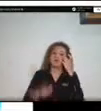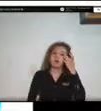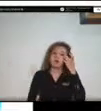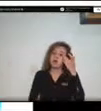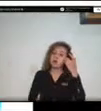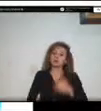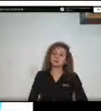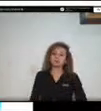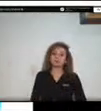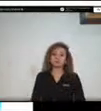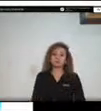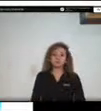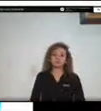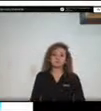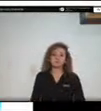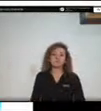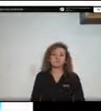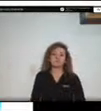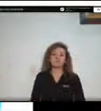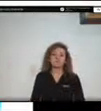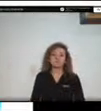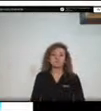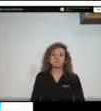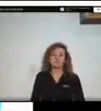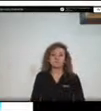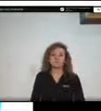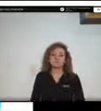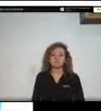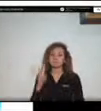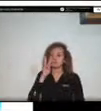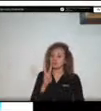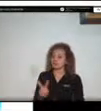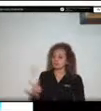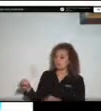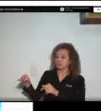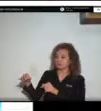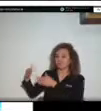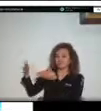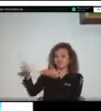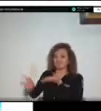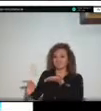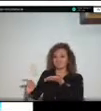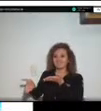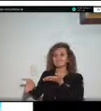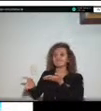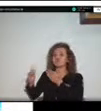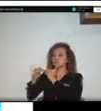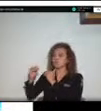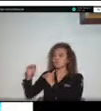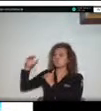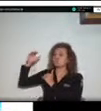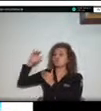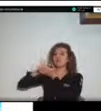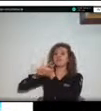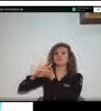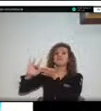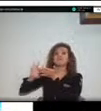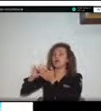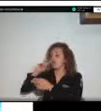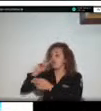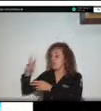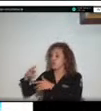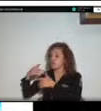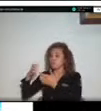gracias aquí vemos un modelo de elevación digital donde se muestra todo el aporte de los sedimentos en la cuenca